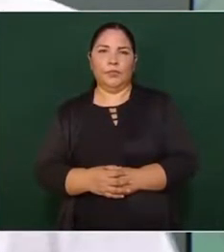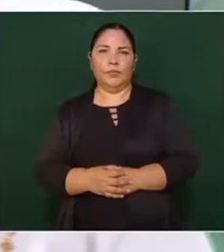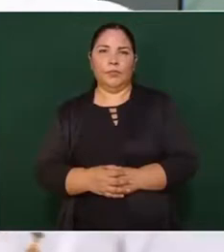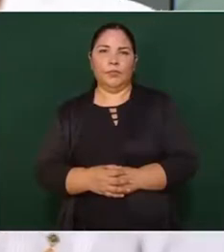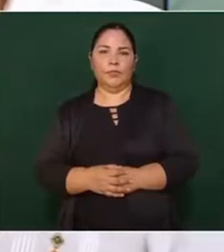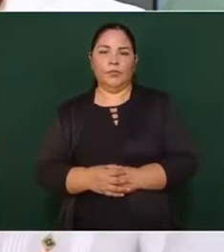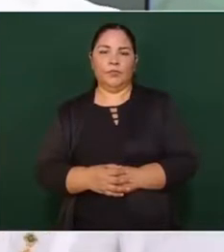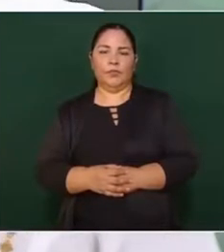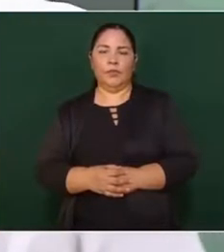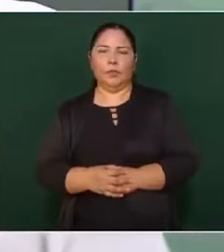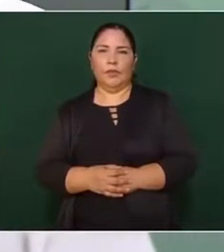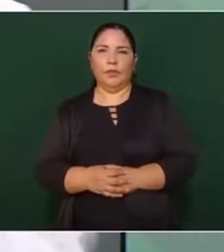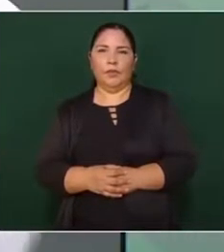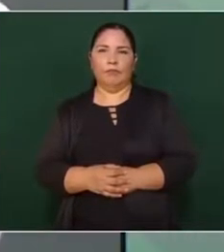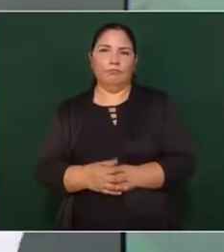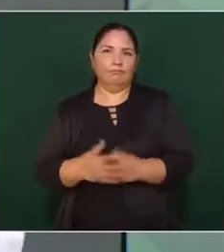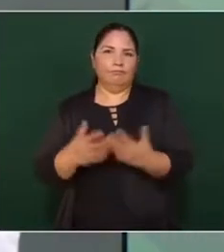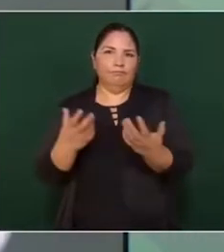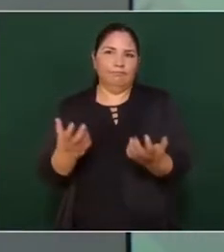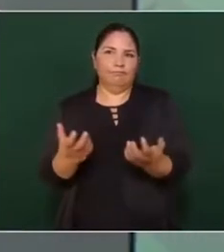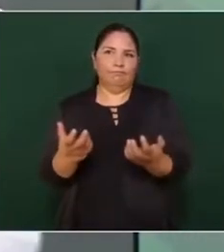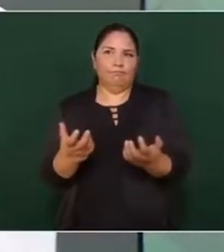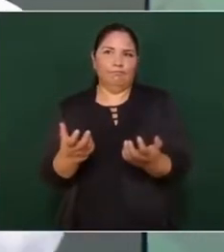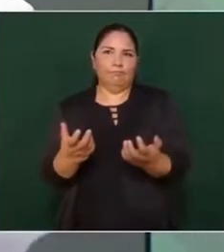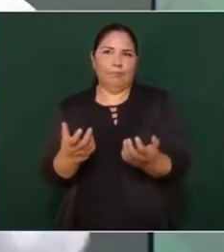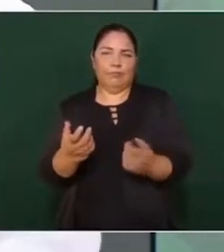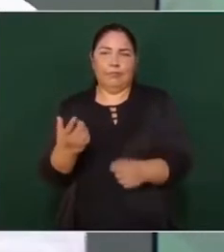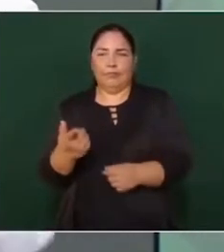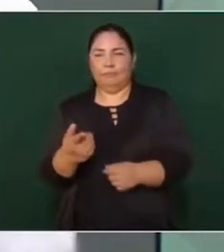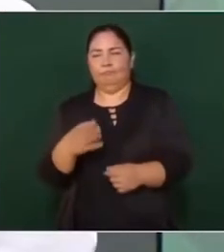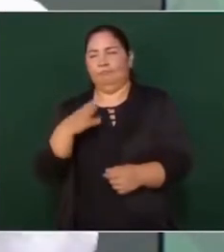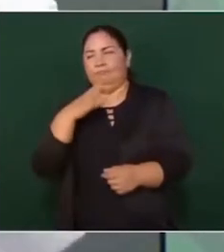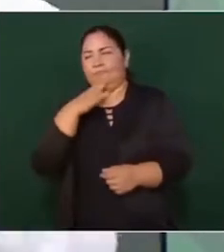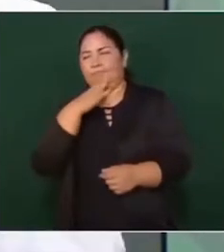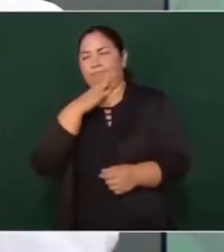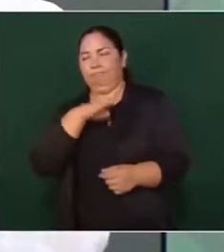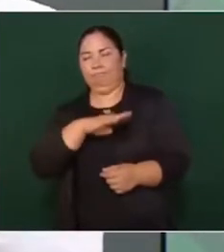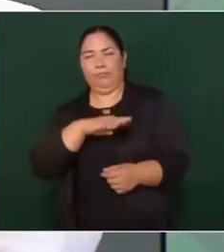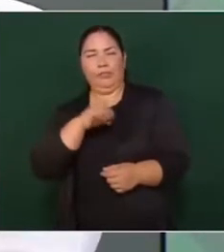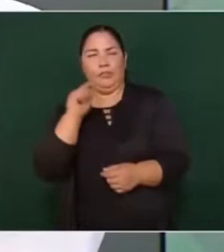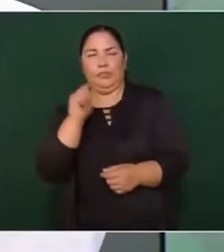Entonces, los muy cretinos ahora,